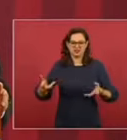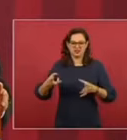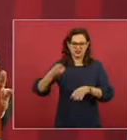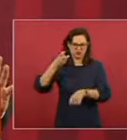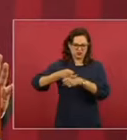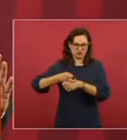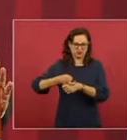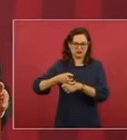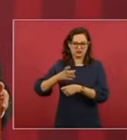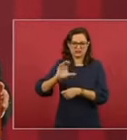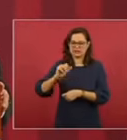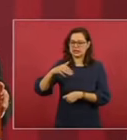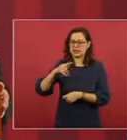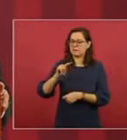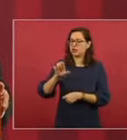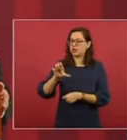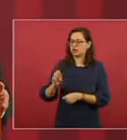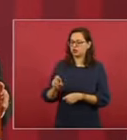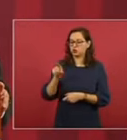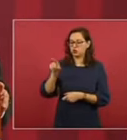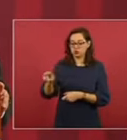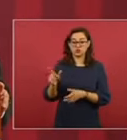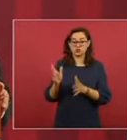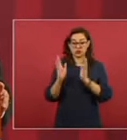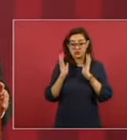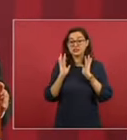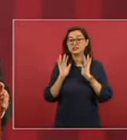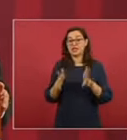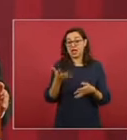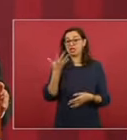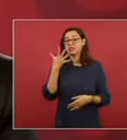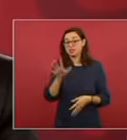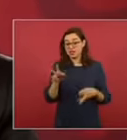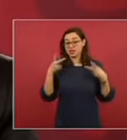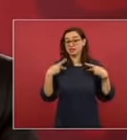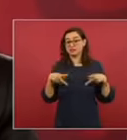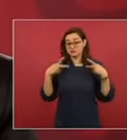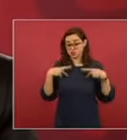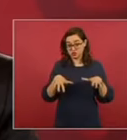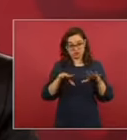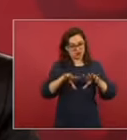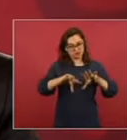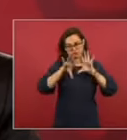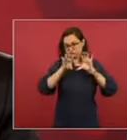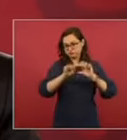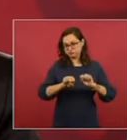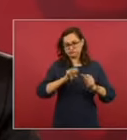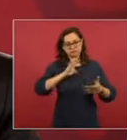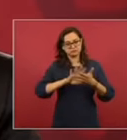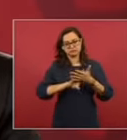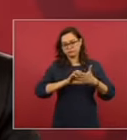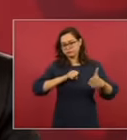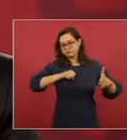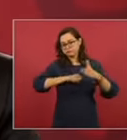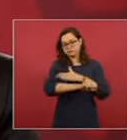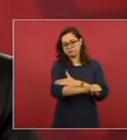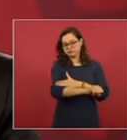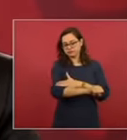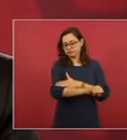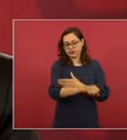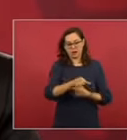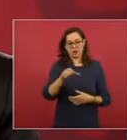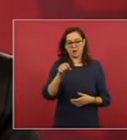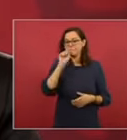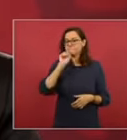precisamente detenidos a unas horas del evento. Hemos estado en